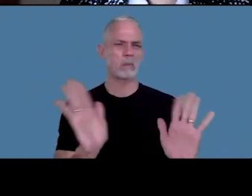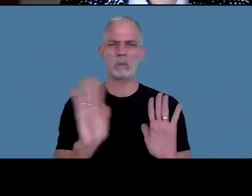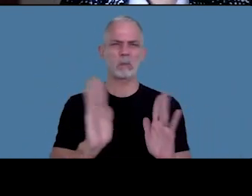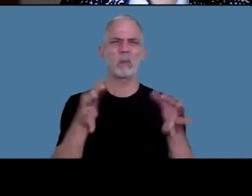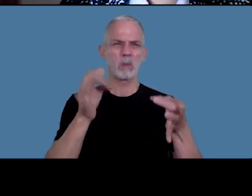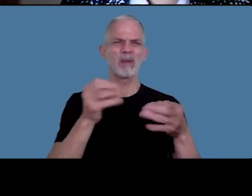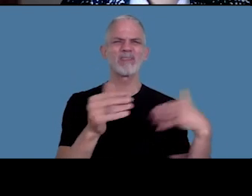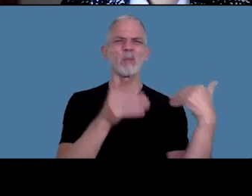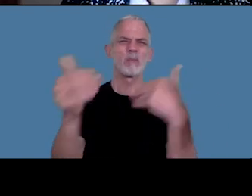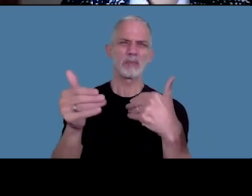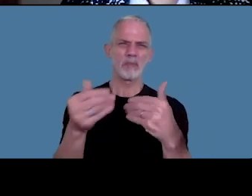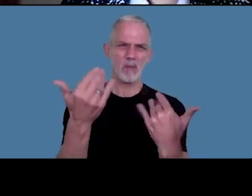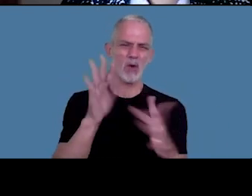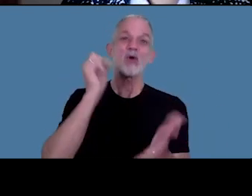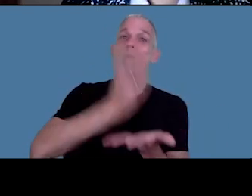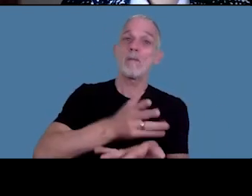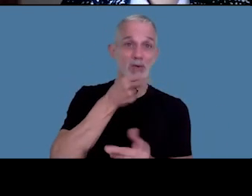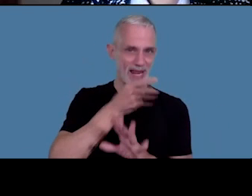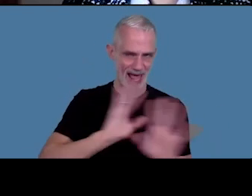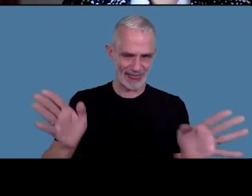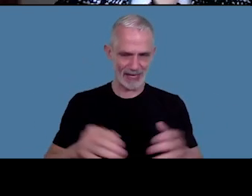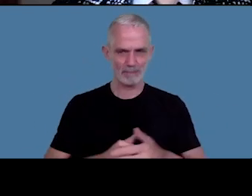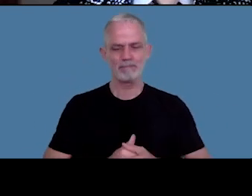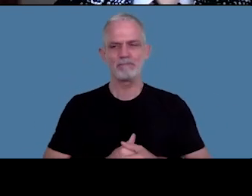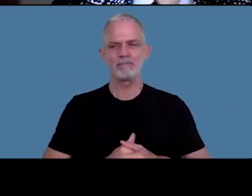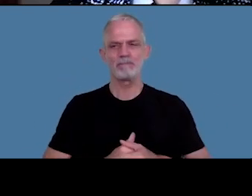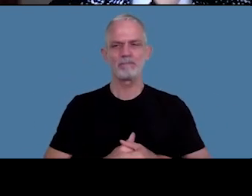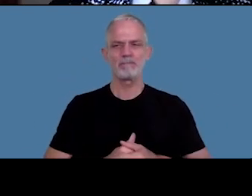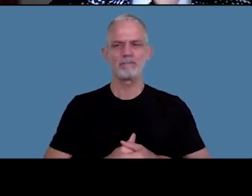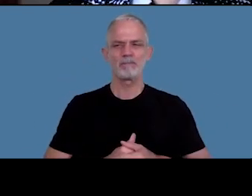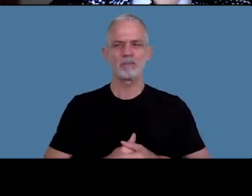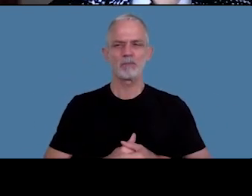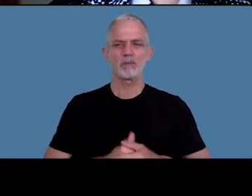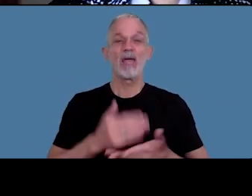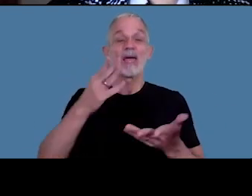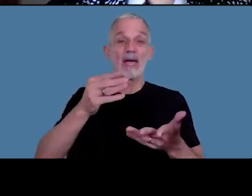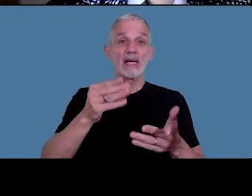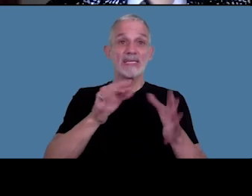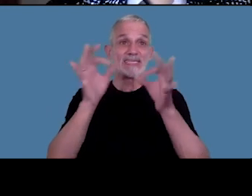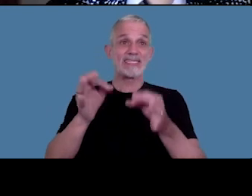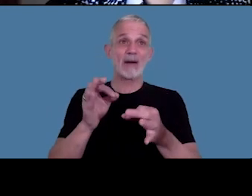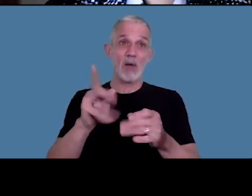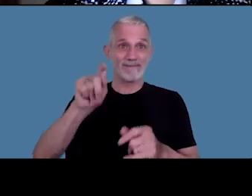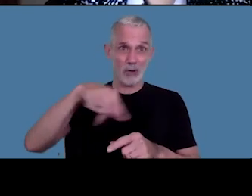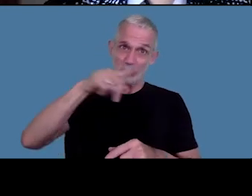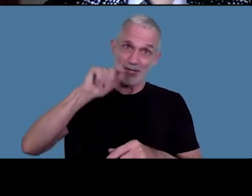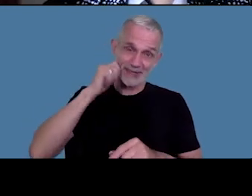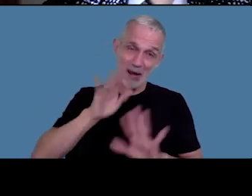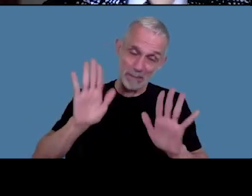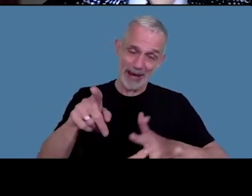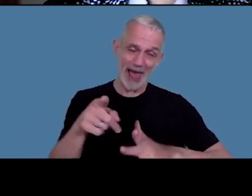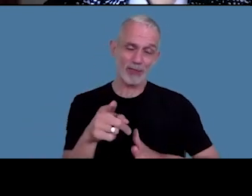ni sanciones de multa automática y llegamos a la niña linda que todos están esperando